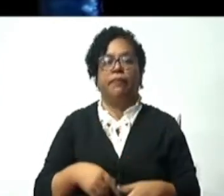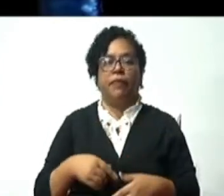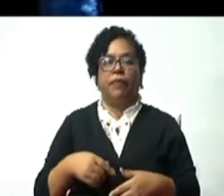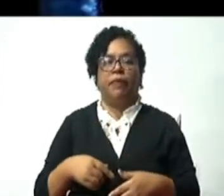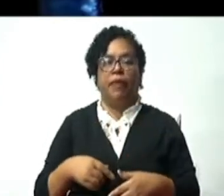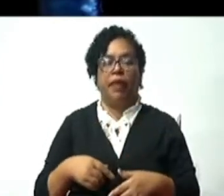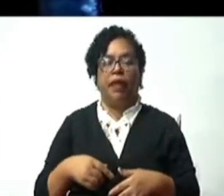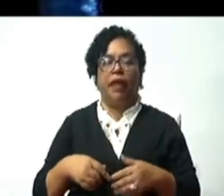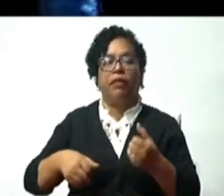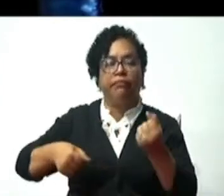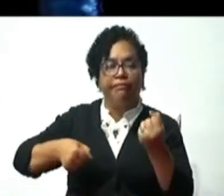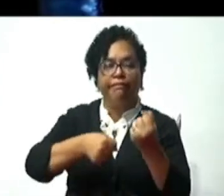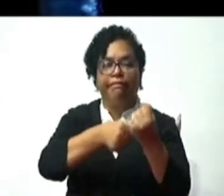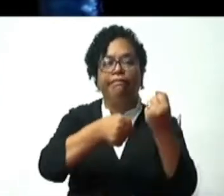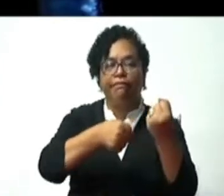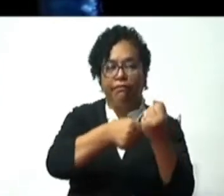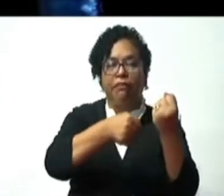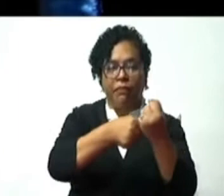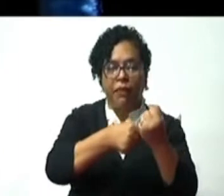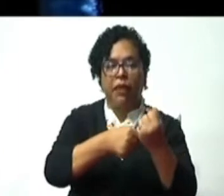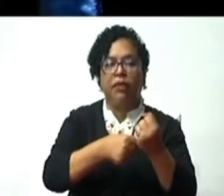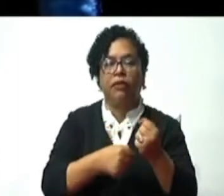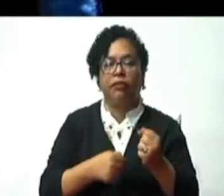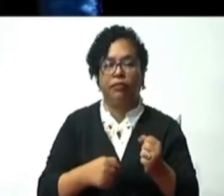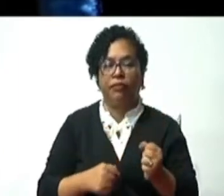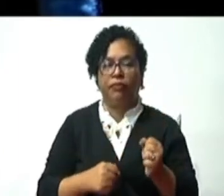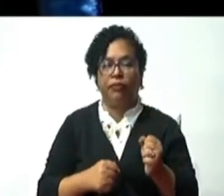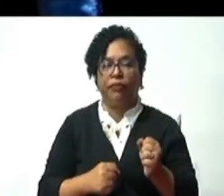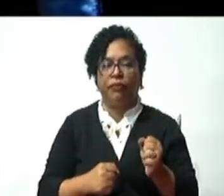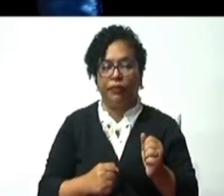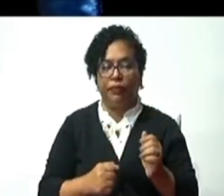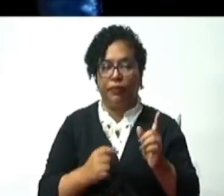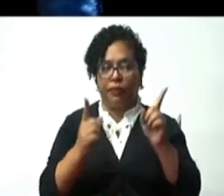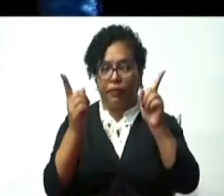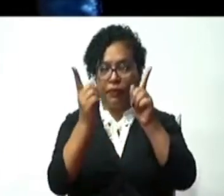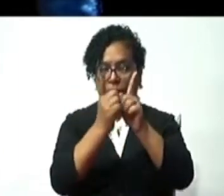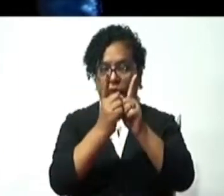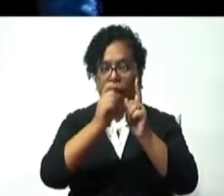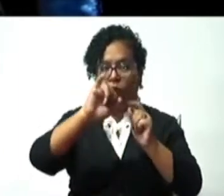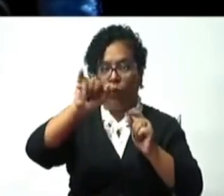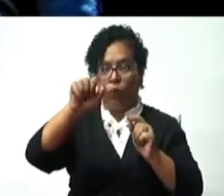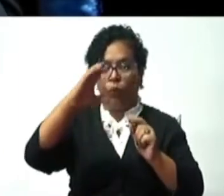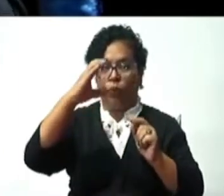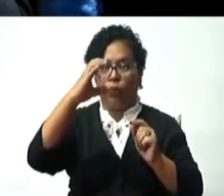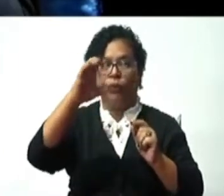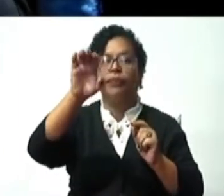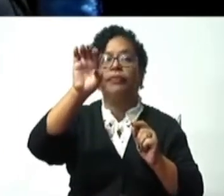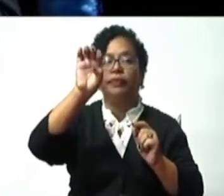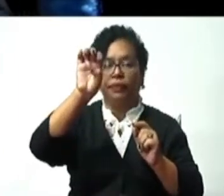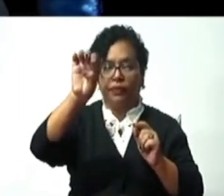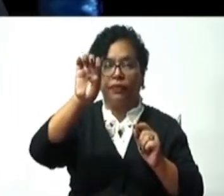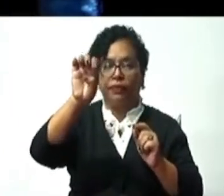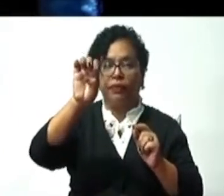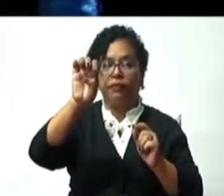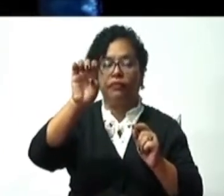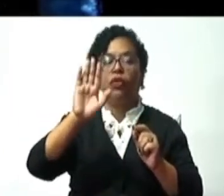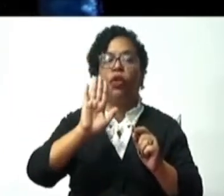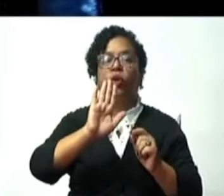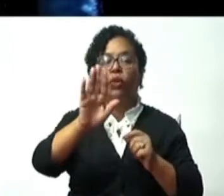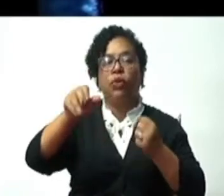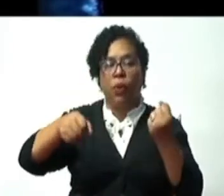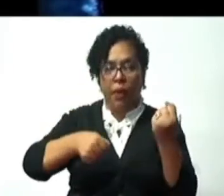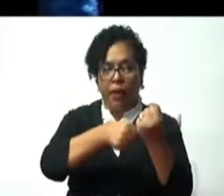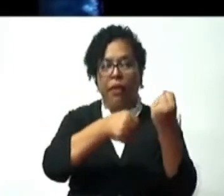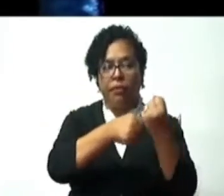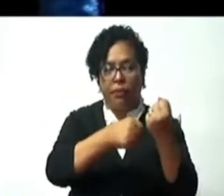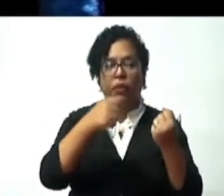Junta Central Electoral para que esta solicitud fuera acogida. Que quiero recalcar, se hizo basándose en el